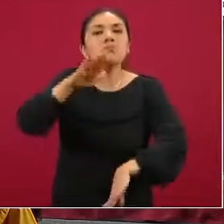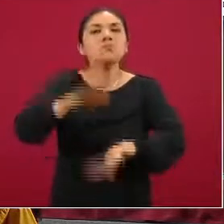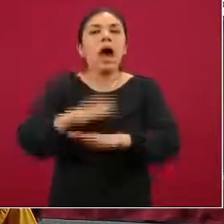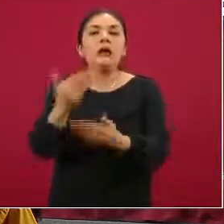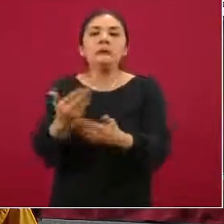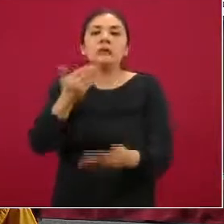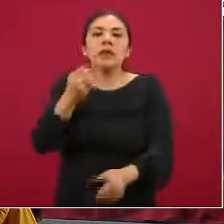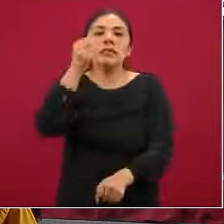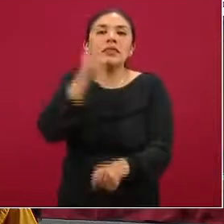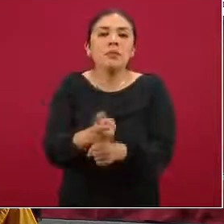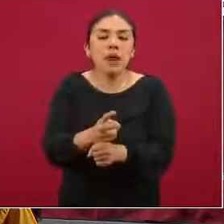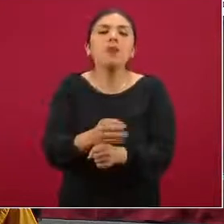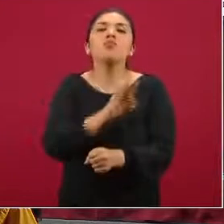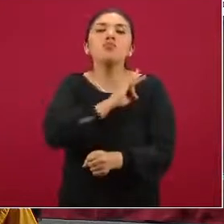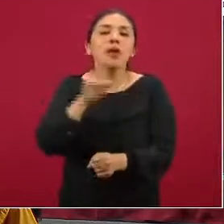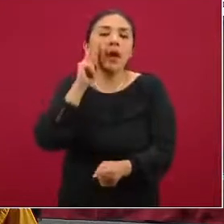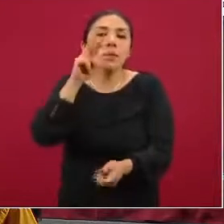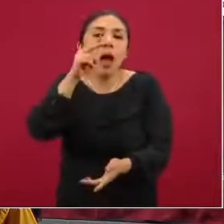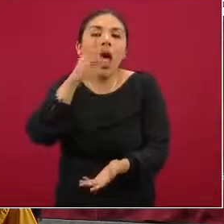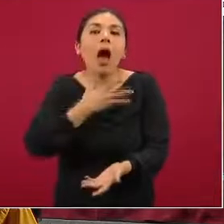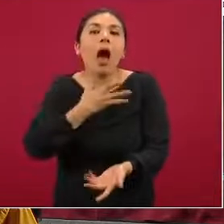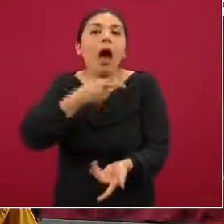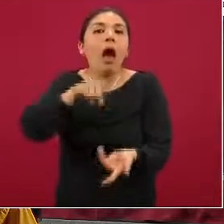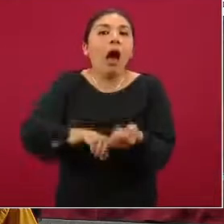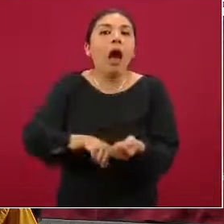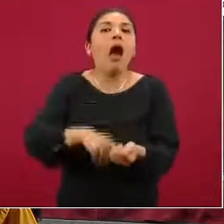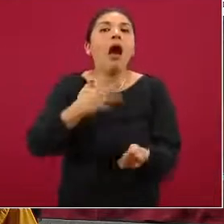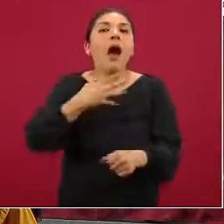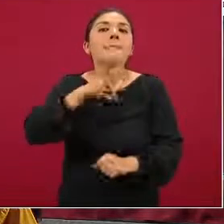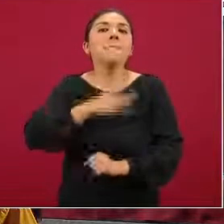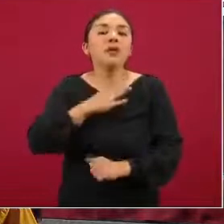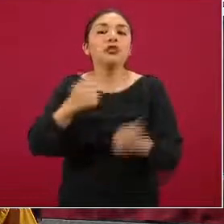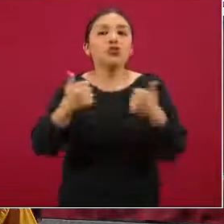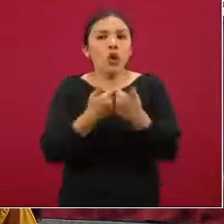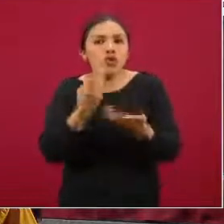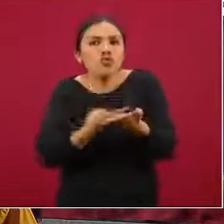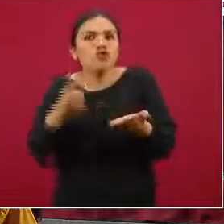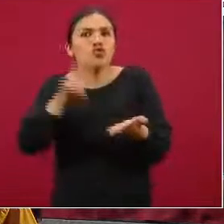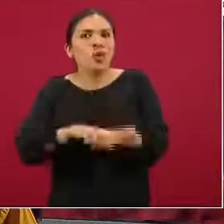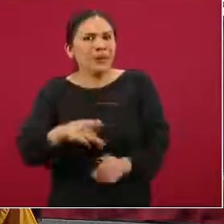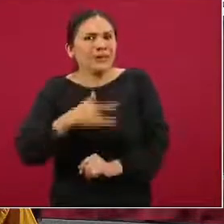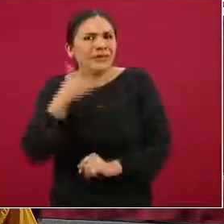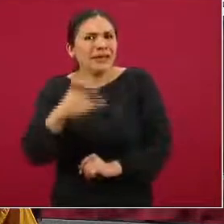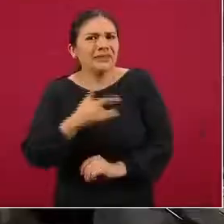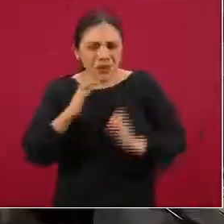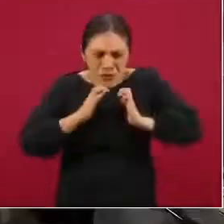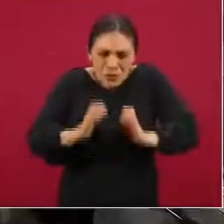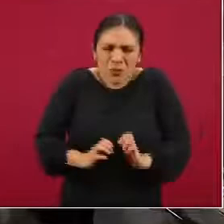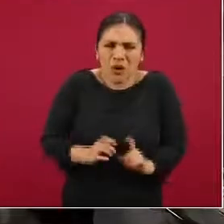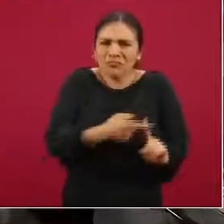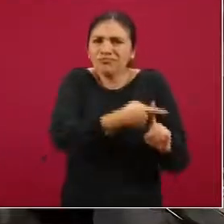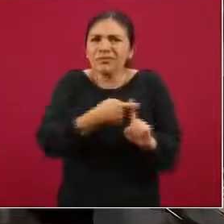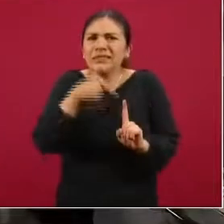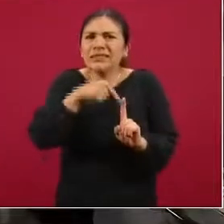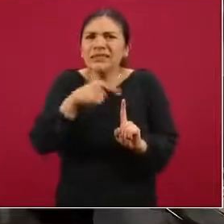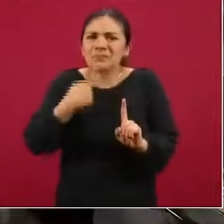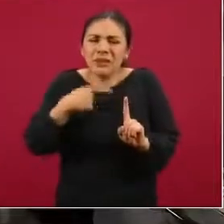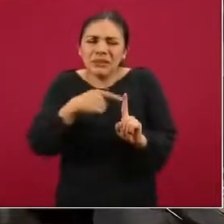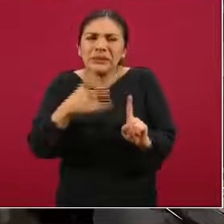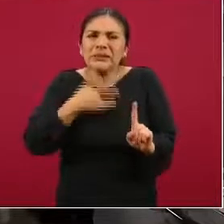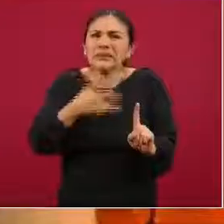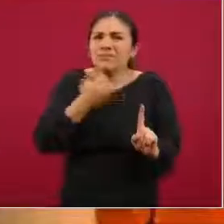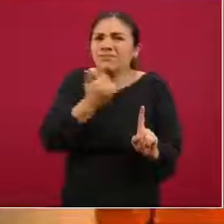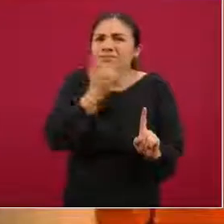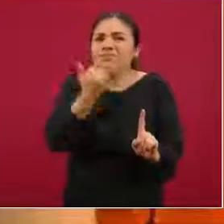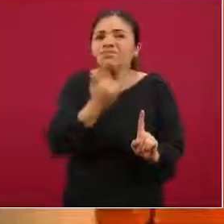oportuna la presencia del mismo que asociado a síntomas, por eso su recomendación es que se tomen en pacientes sintomáticos, nos